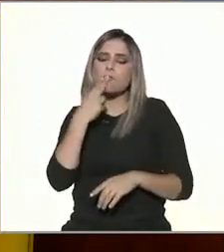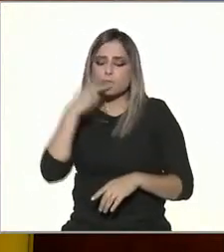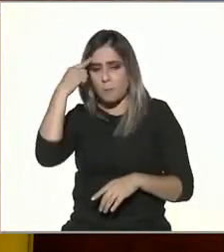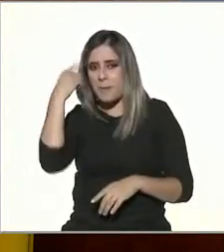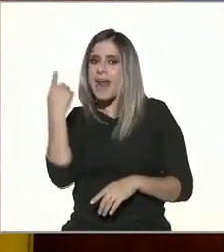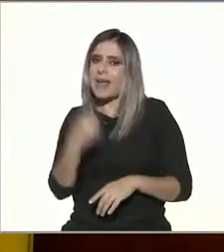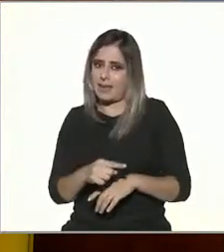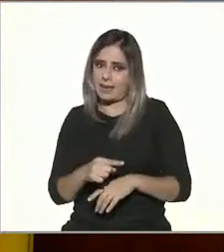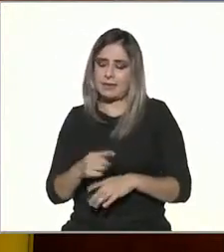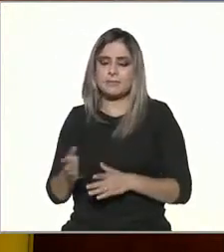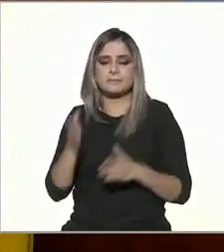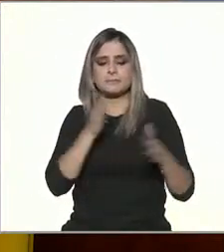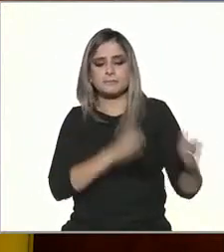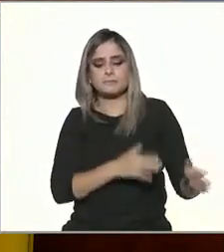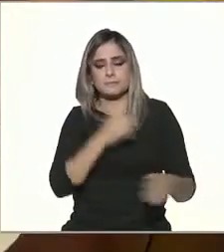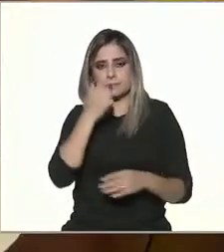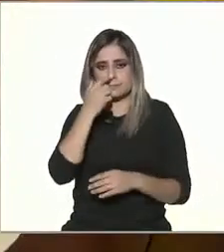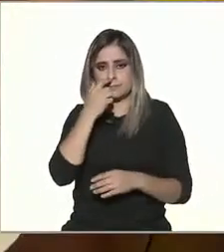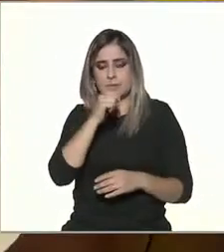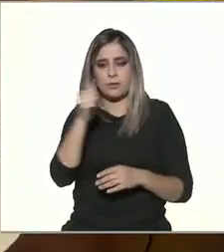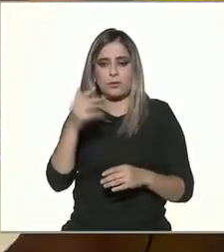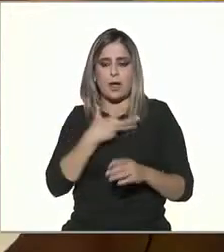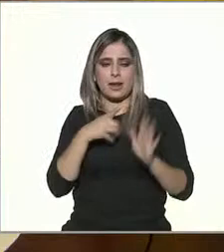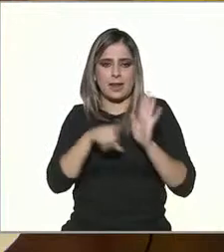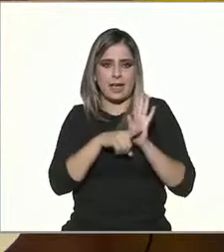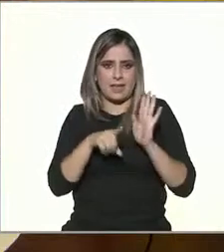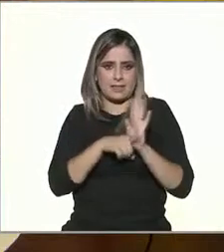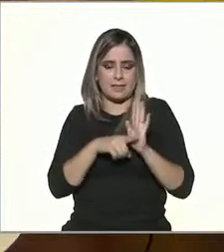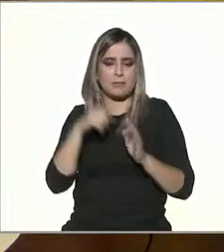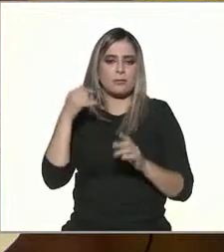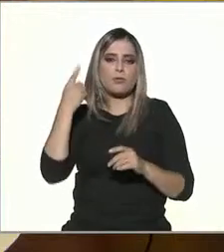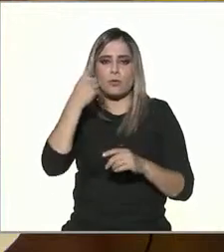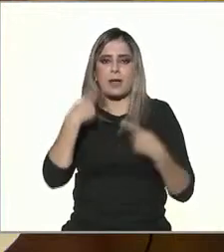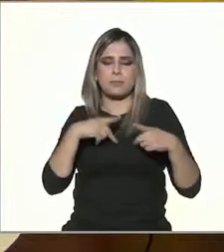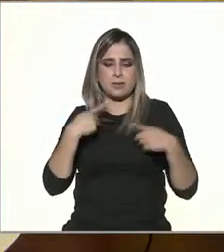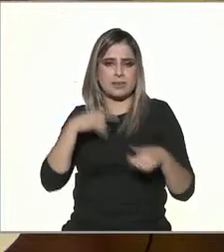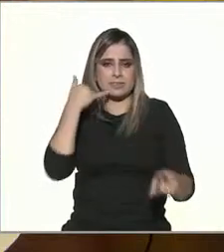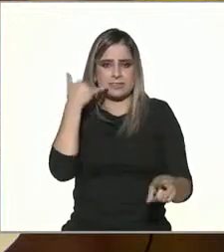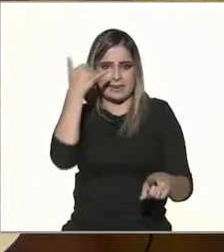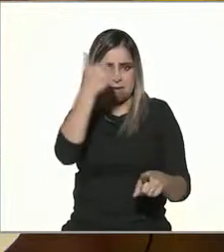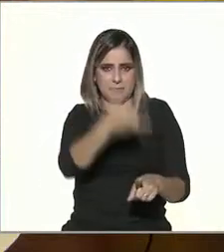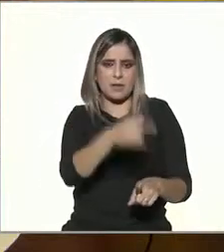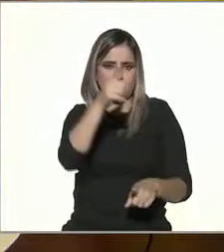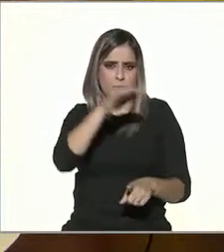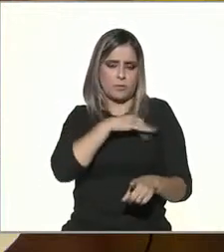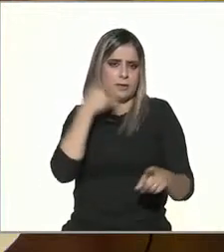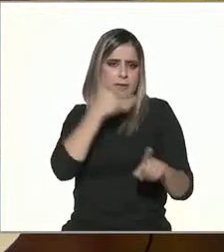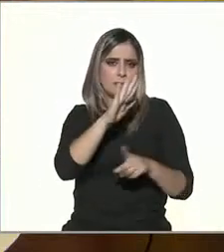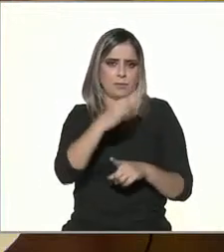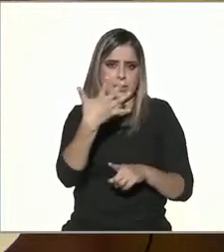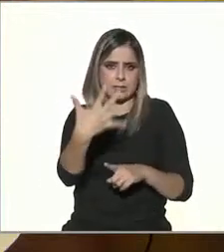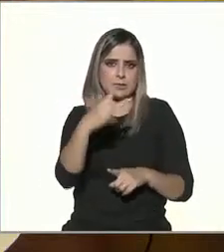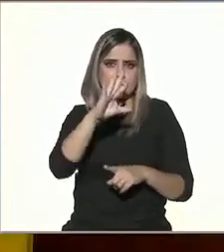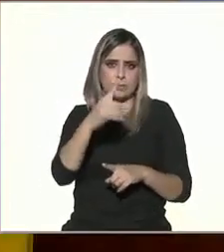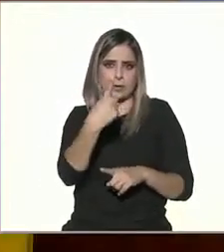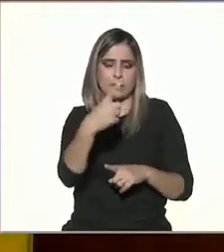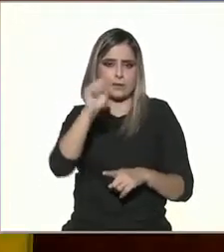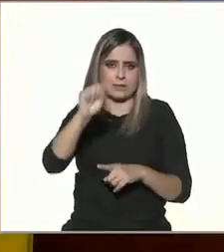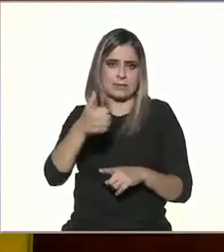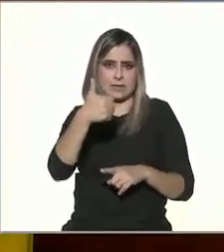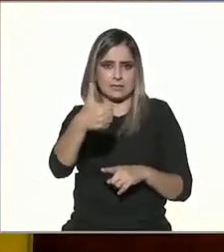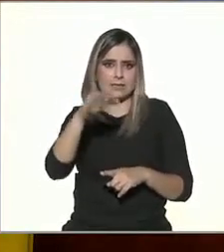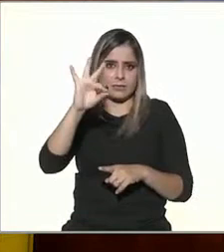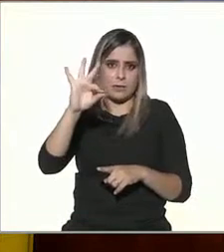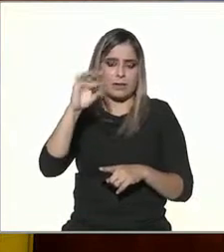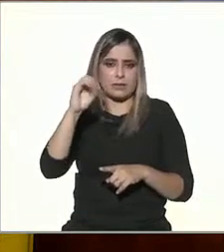Y hablando de la parte a lo mejor un poco negativa, nos llegó en el centro de contacto con la audiencia, al cual se pueden comunicar al 55 51 66